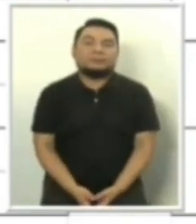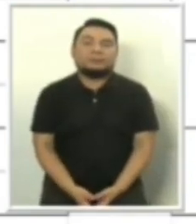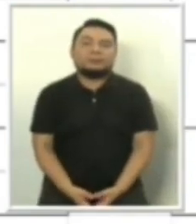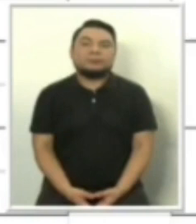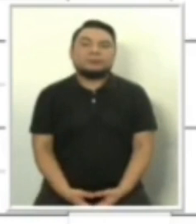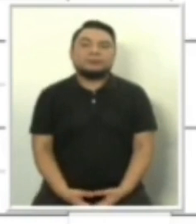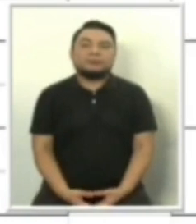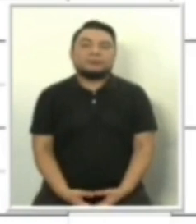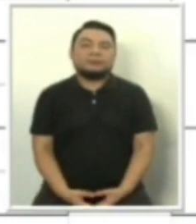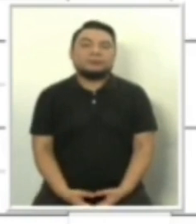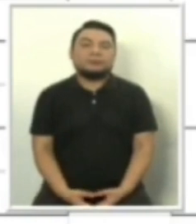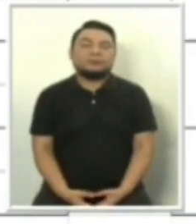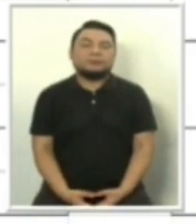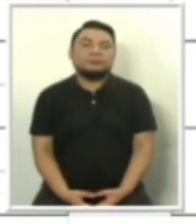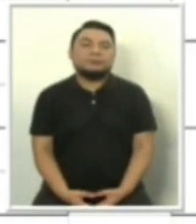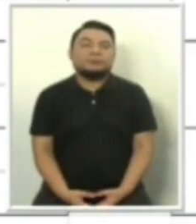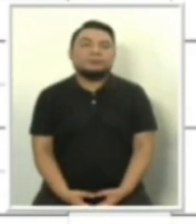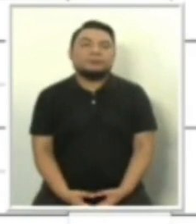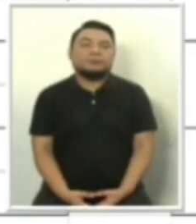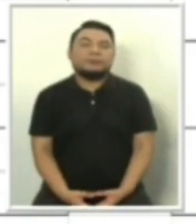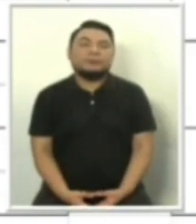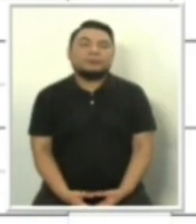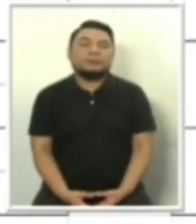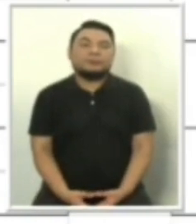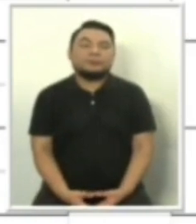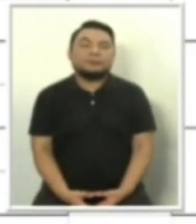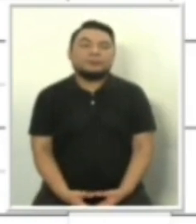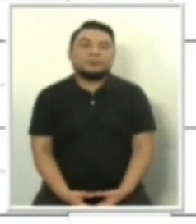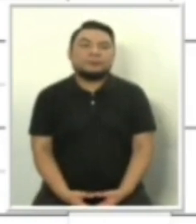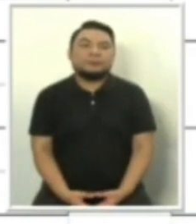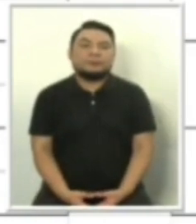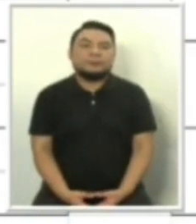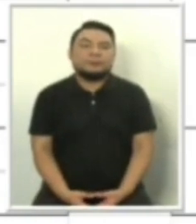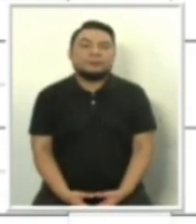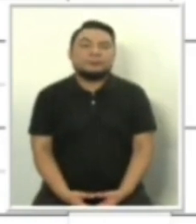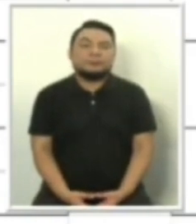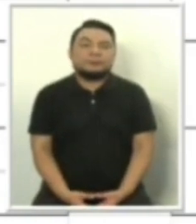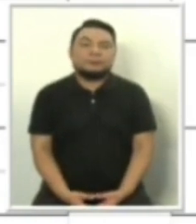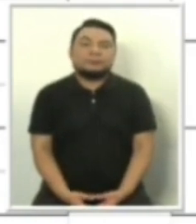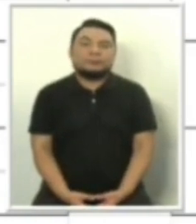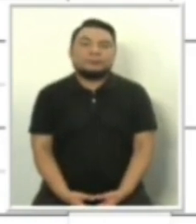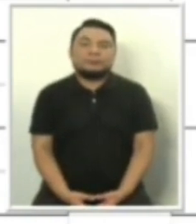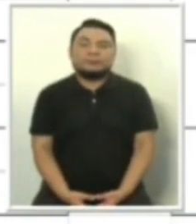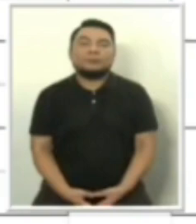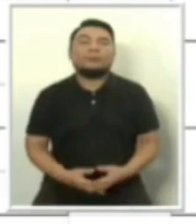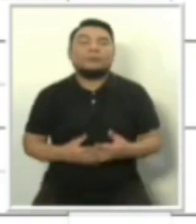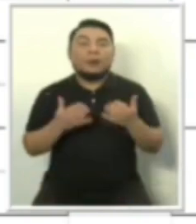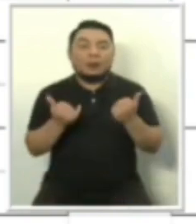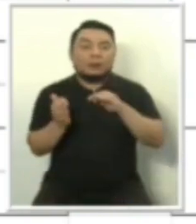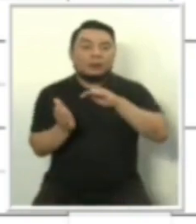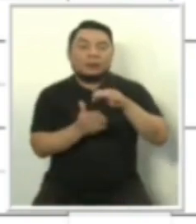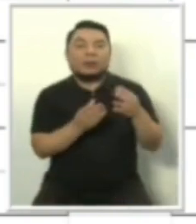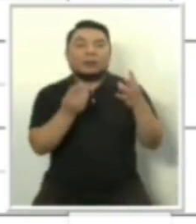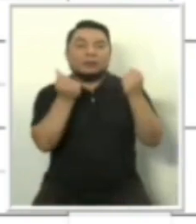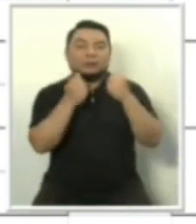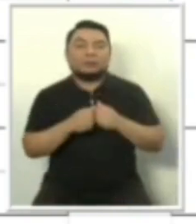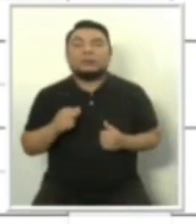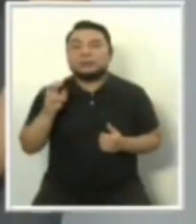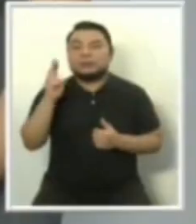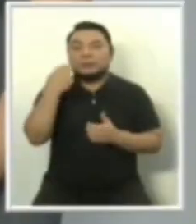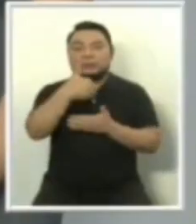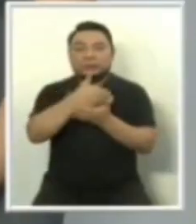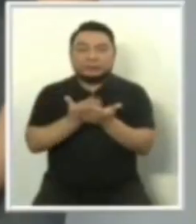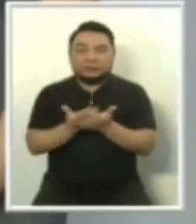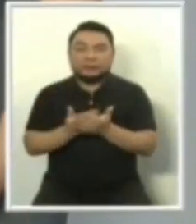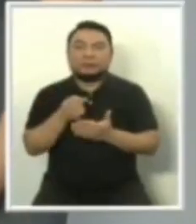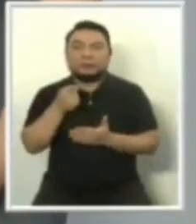Directa, Avanza País, Partido de Integración Social, Partido Político Nacional Perú Libre, Podemos Perú, Partido Nacionalista Peruano. Vamos rápidamente al segundo bloque